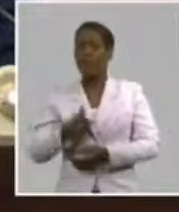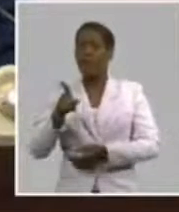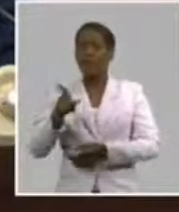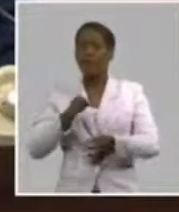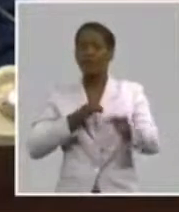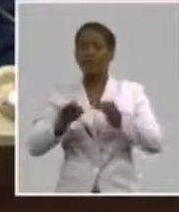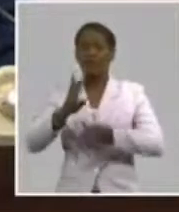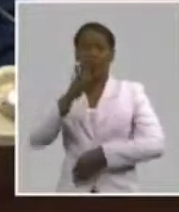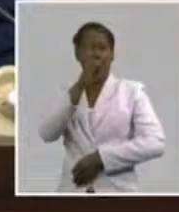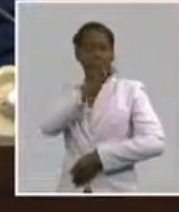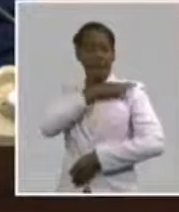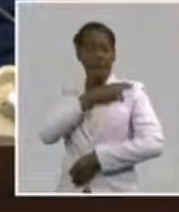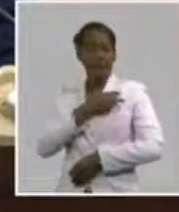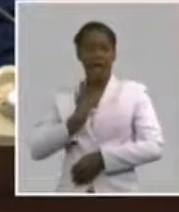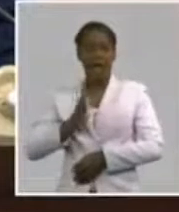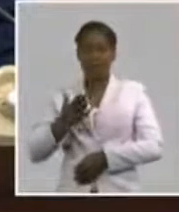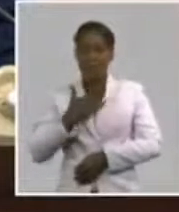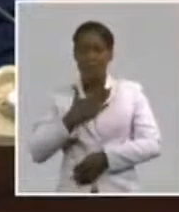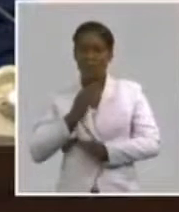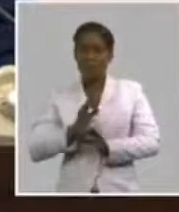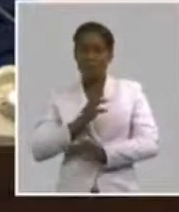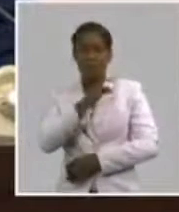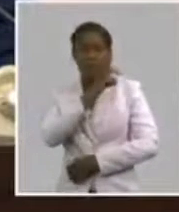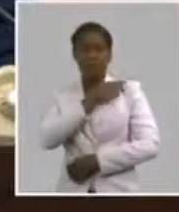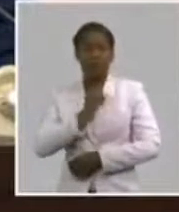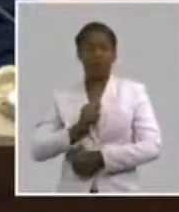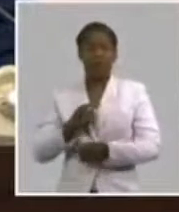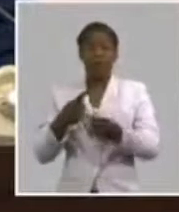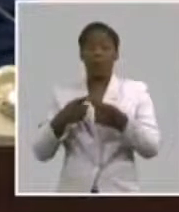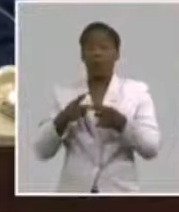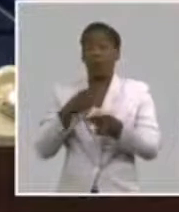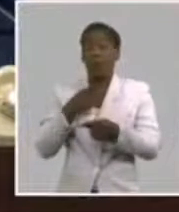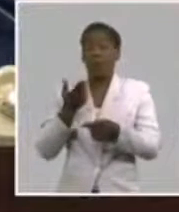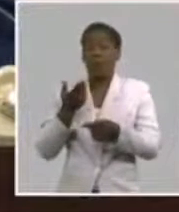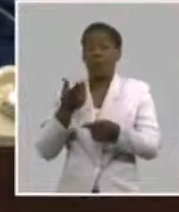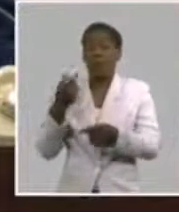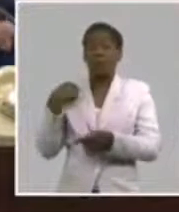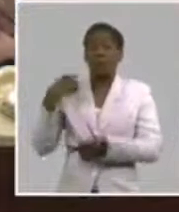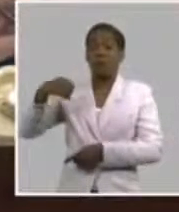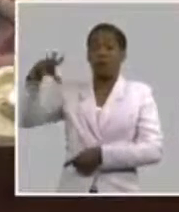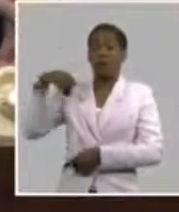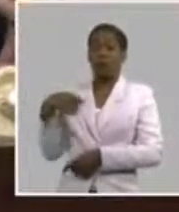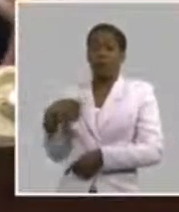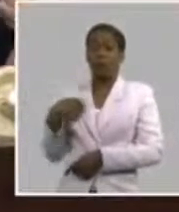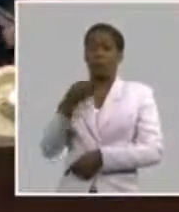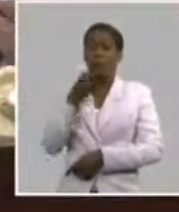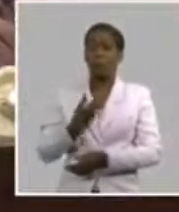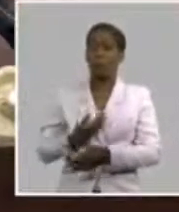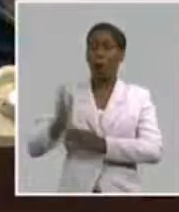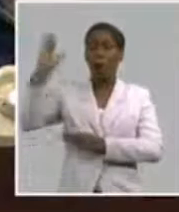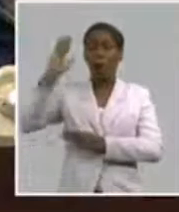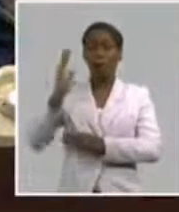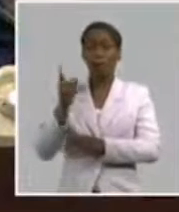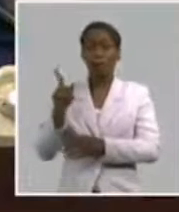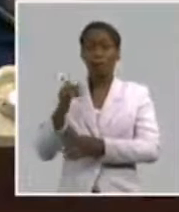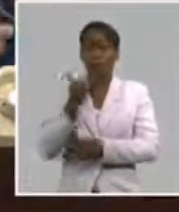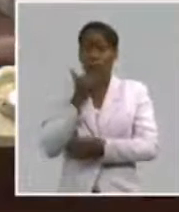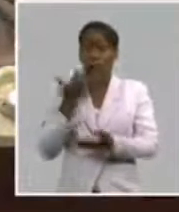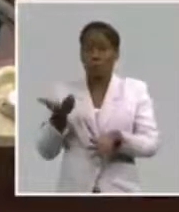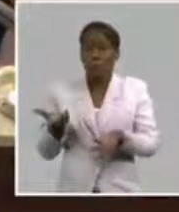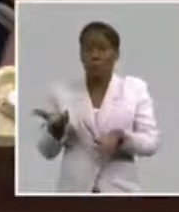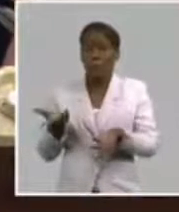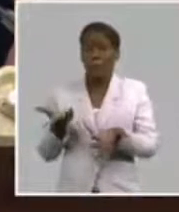el elemento más trivial. Pero no. Que me preocupe que la gente tenga problemas de desabastecimiento.